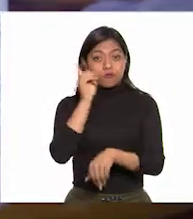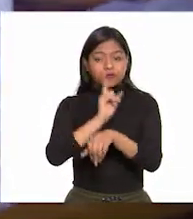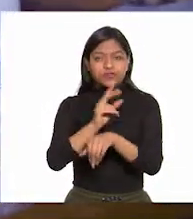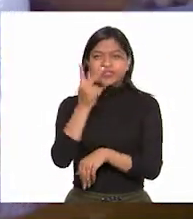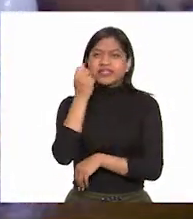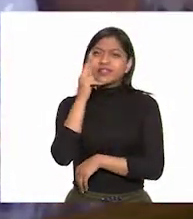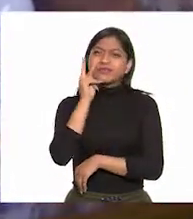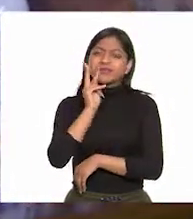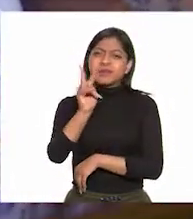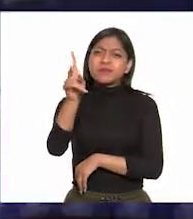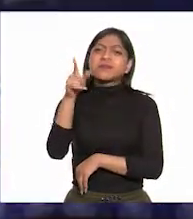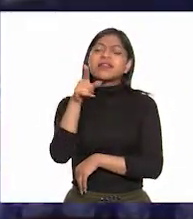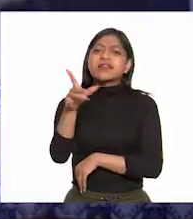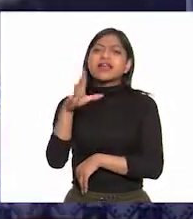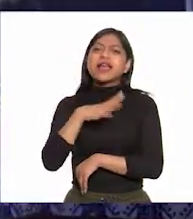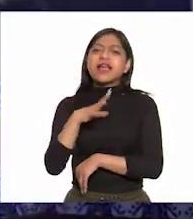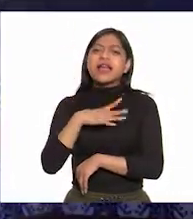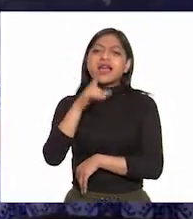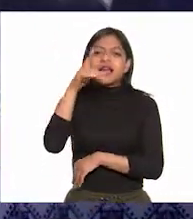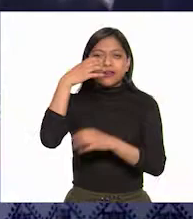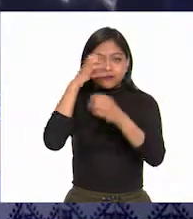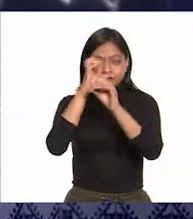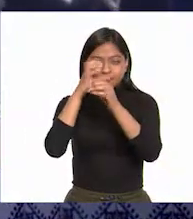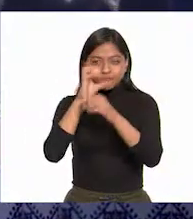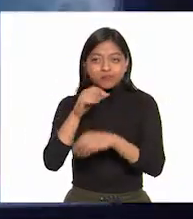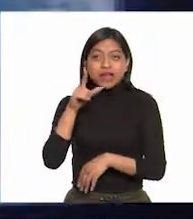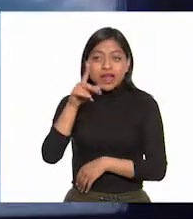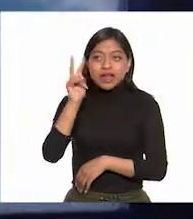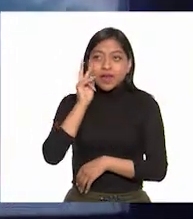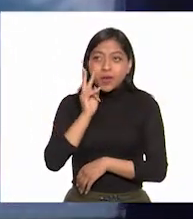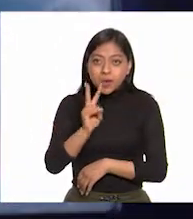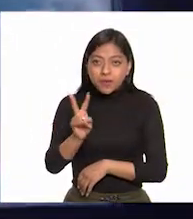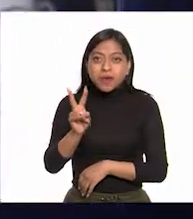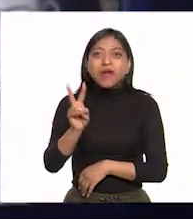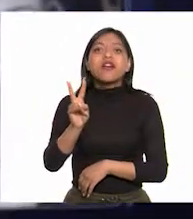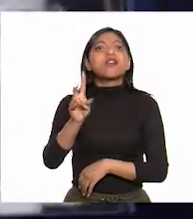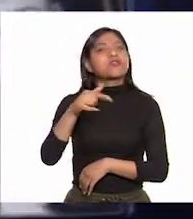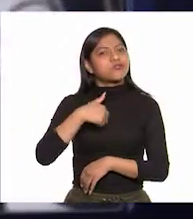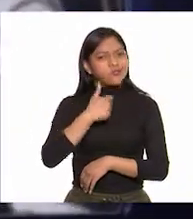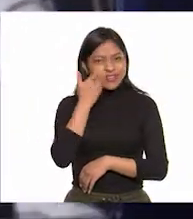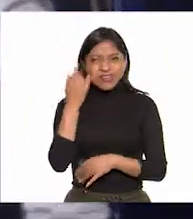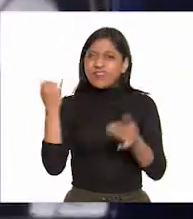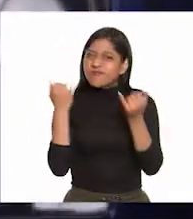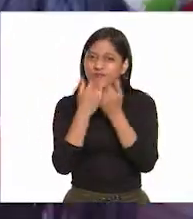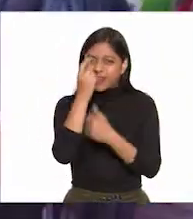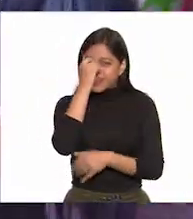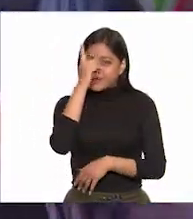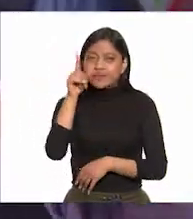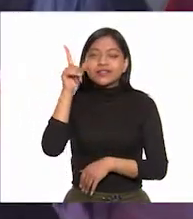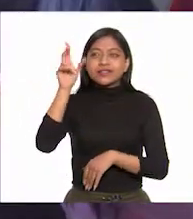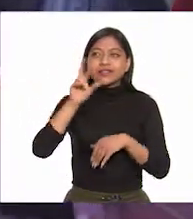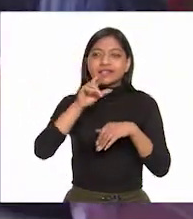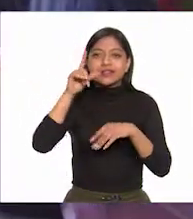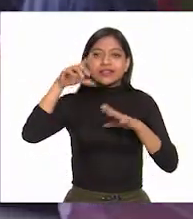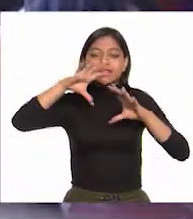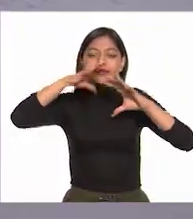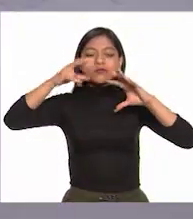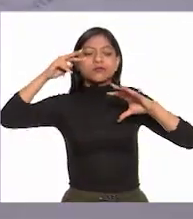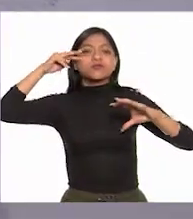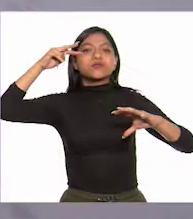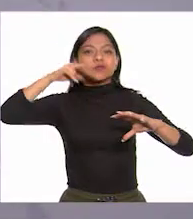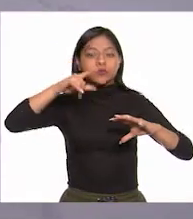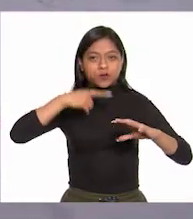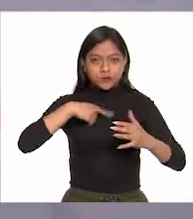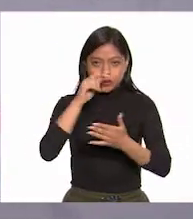televisión vi un programa sobre el telescopio espacial Hubble y fue ahí cuando lo supe. Quería inventar algo que viajara al espacio. Así que decidí